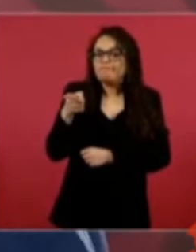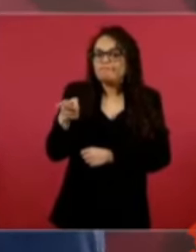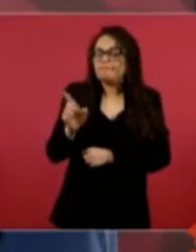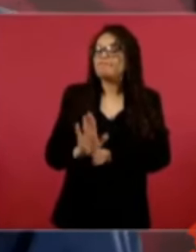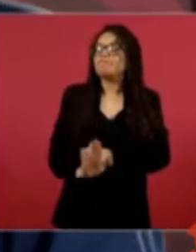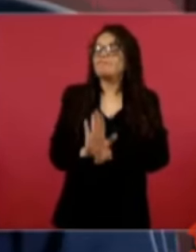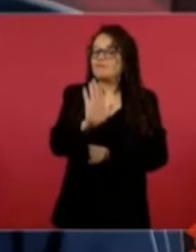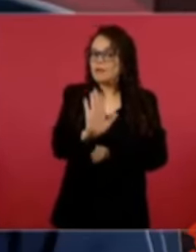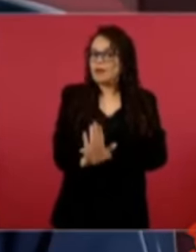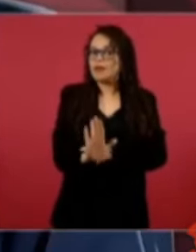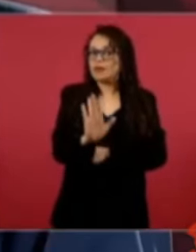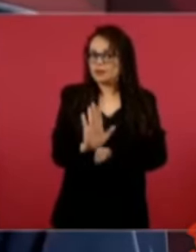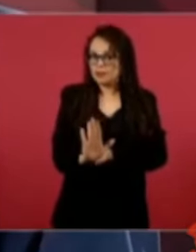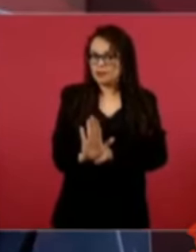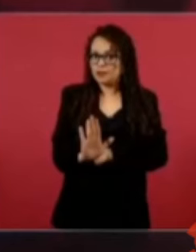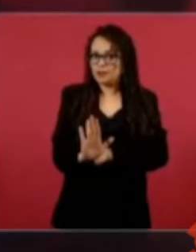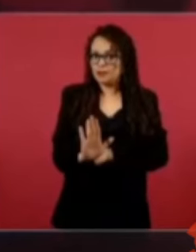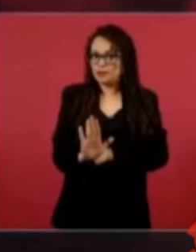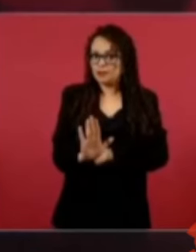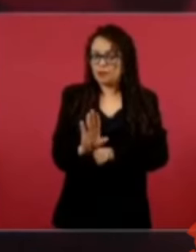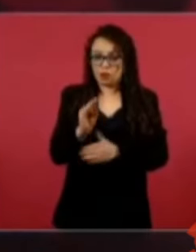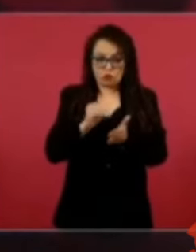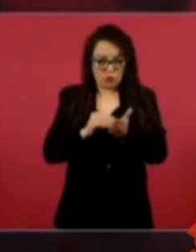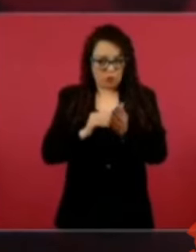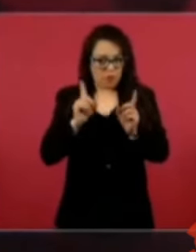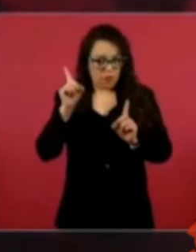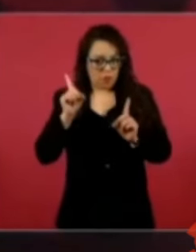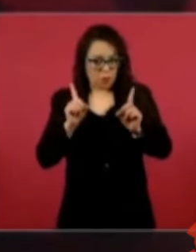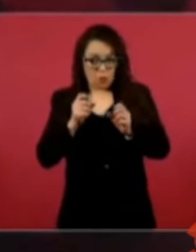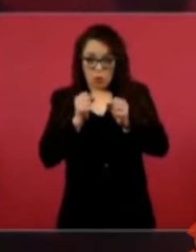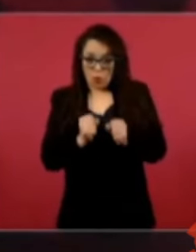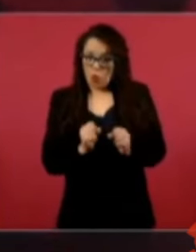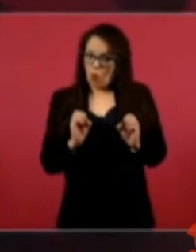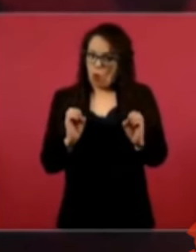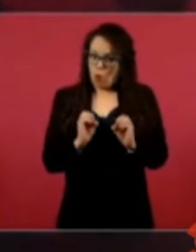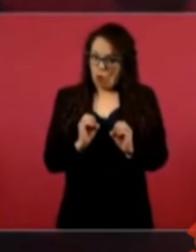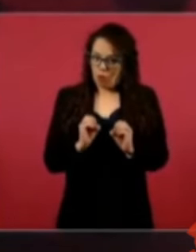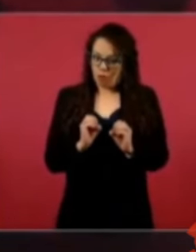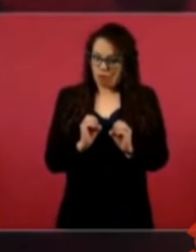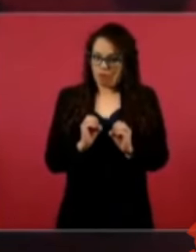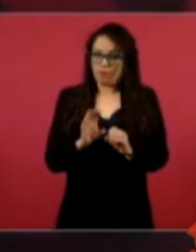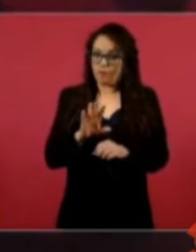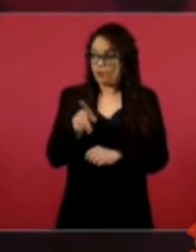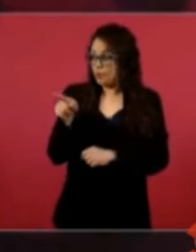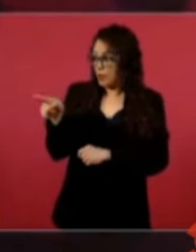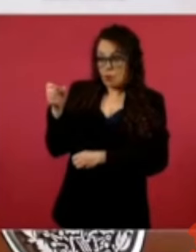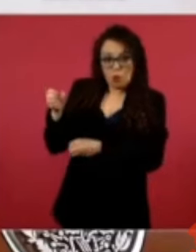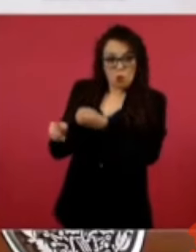Entonces, si ese juez actúa así,